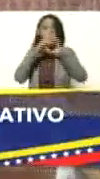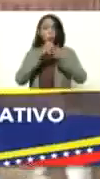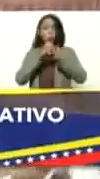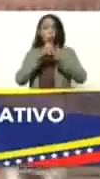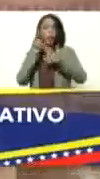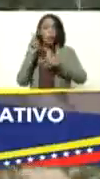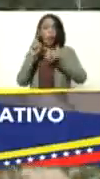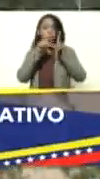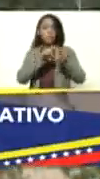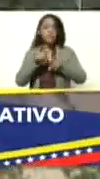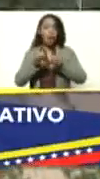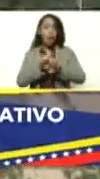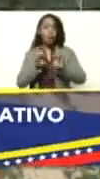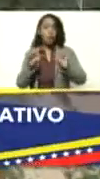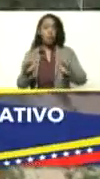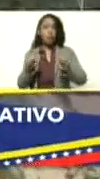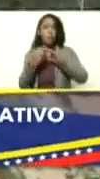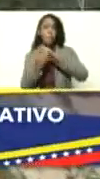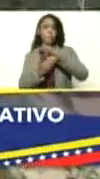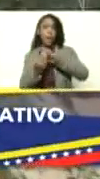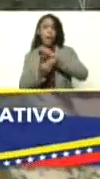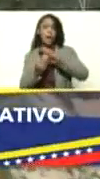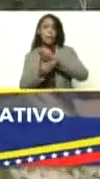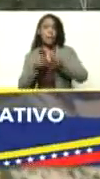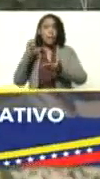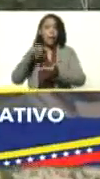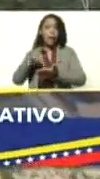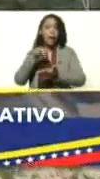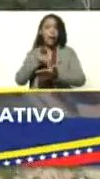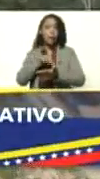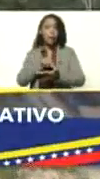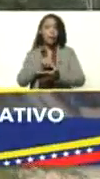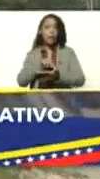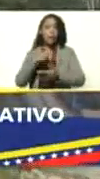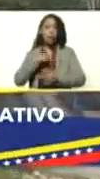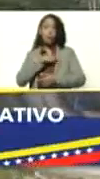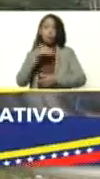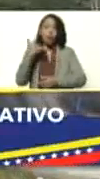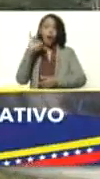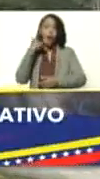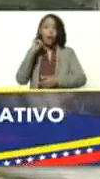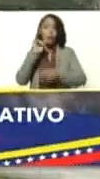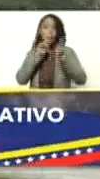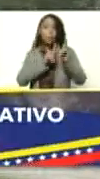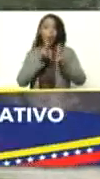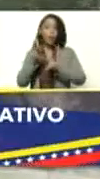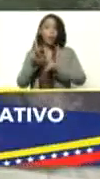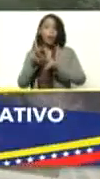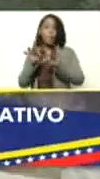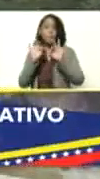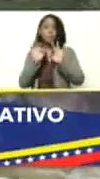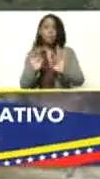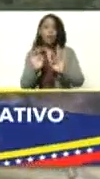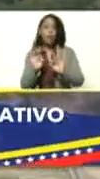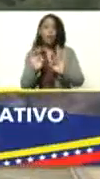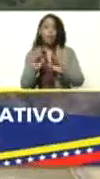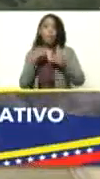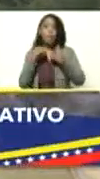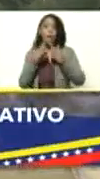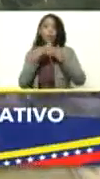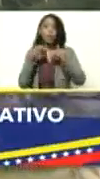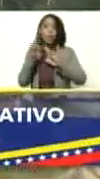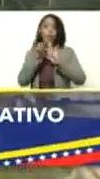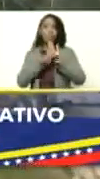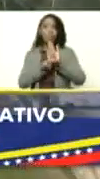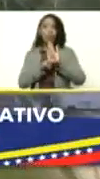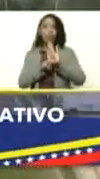la agroeducación basada en cabras lecheras. Nosotros contamos con programas especializados para todos los niveles